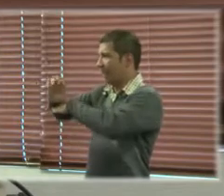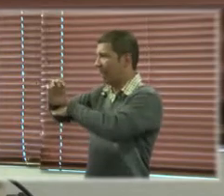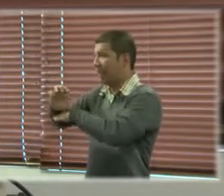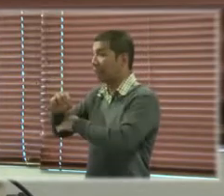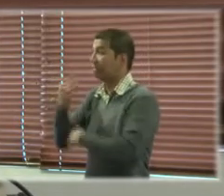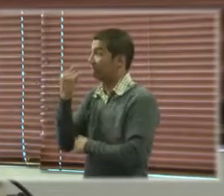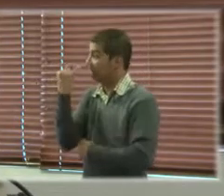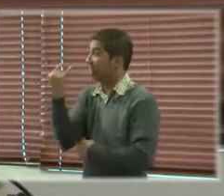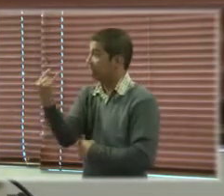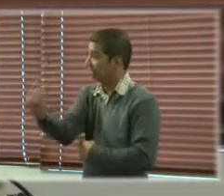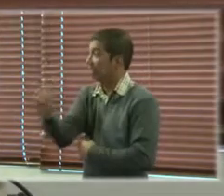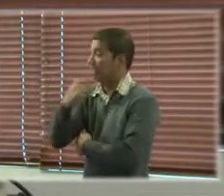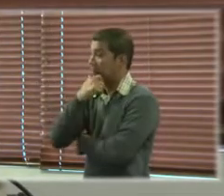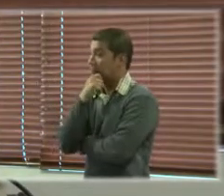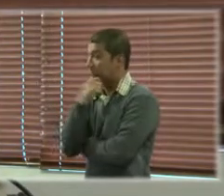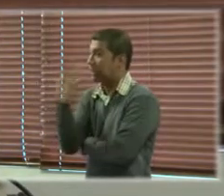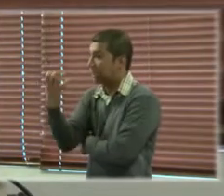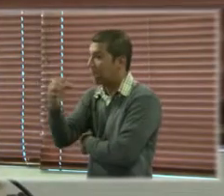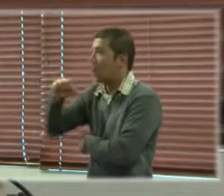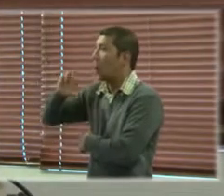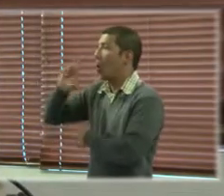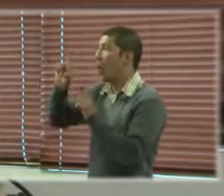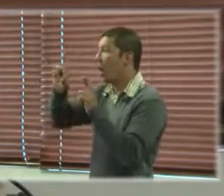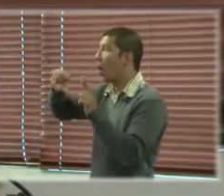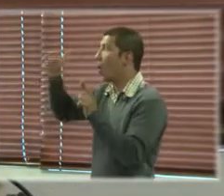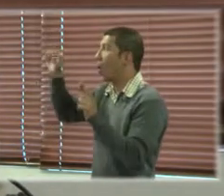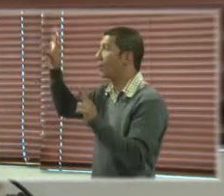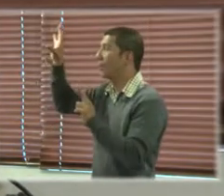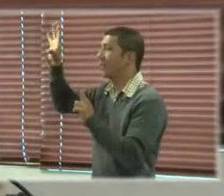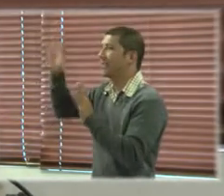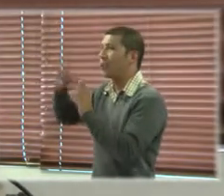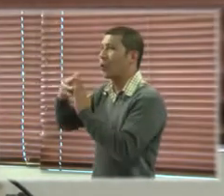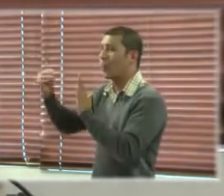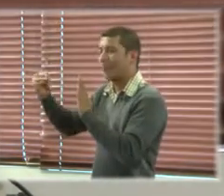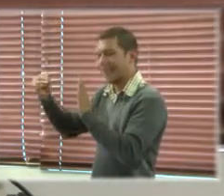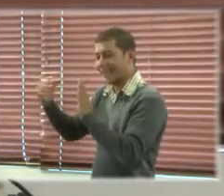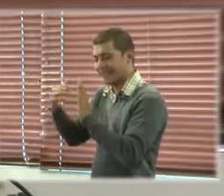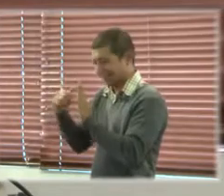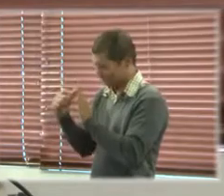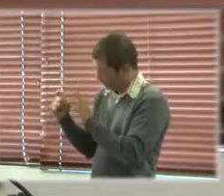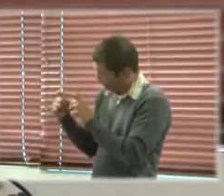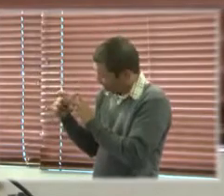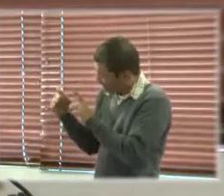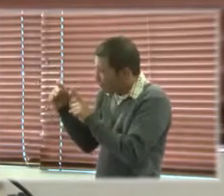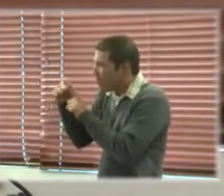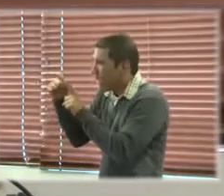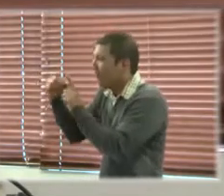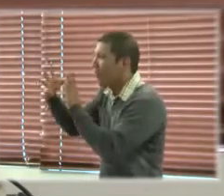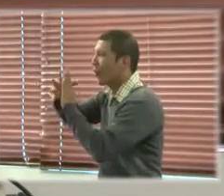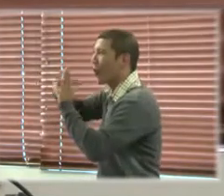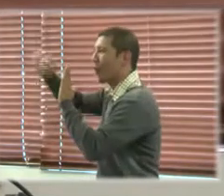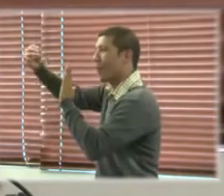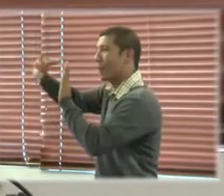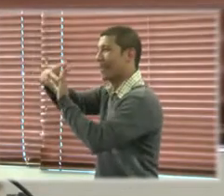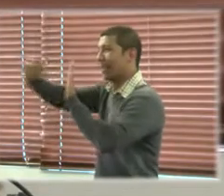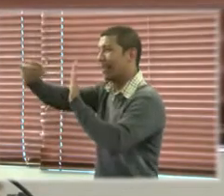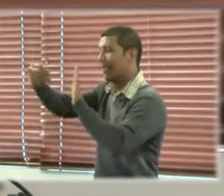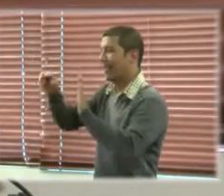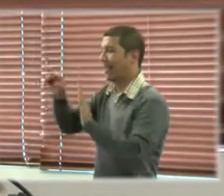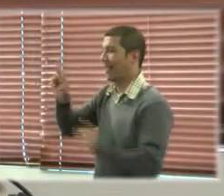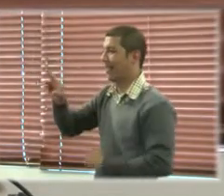réplica, tal vez réplica no es la palabra correcta pero sí digna de conocer